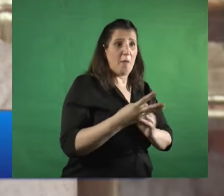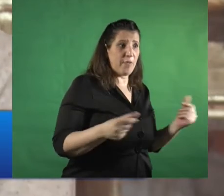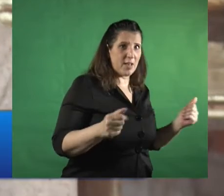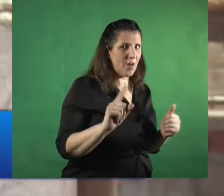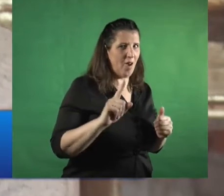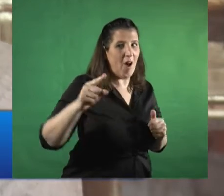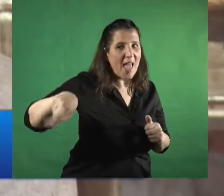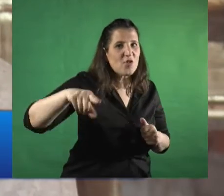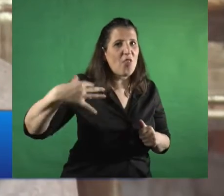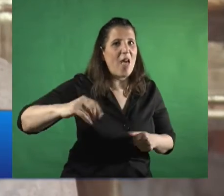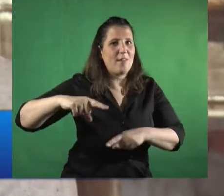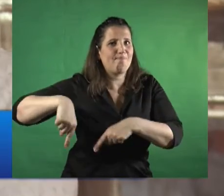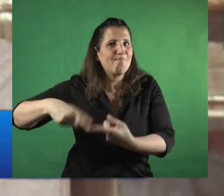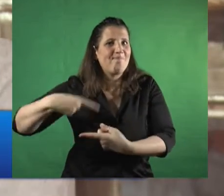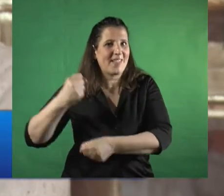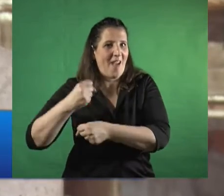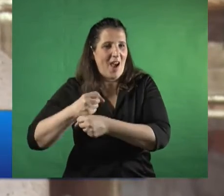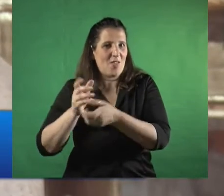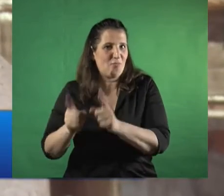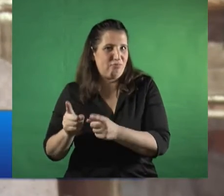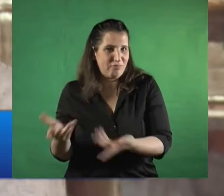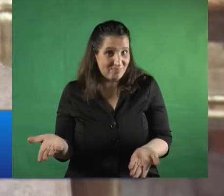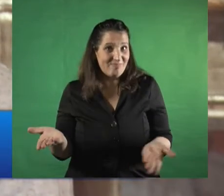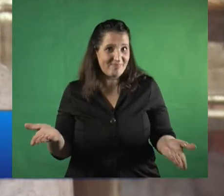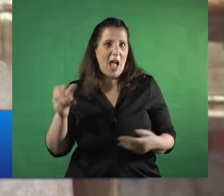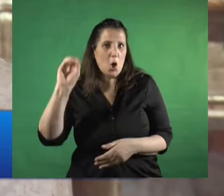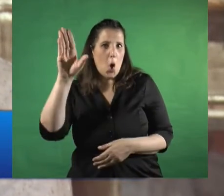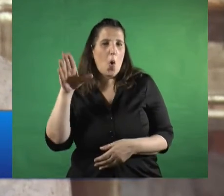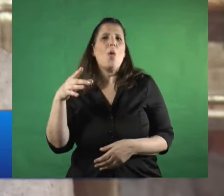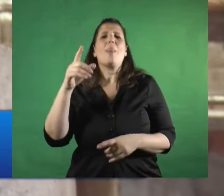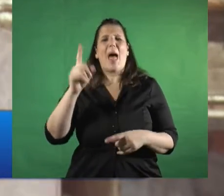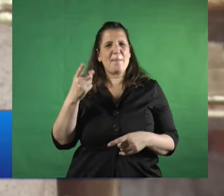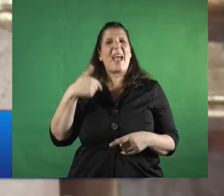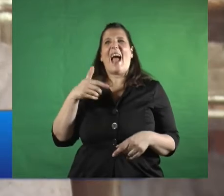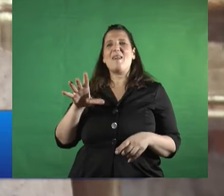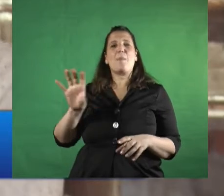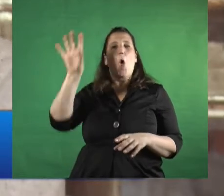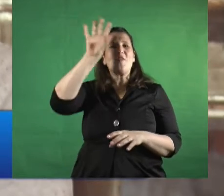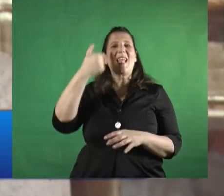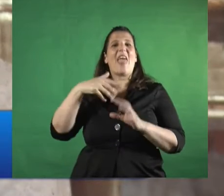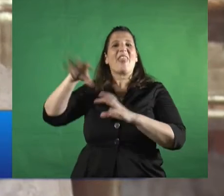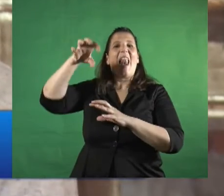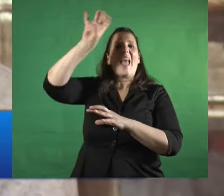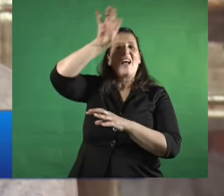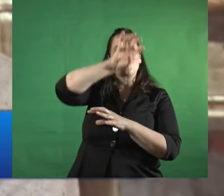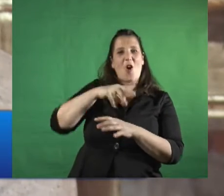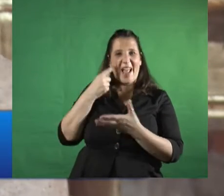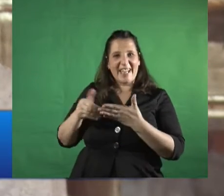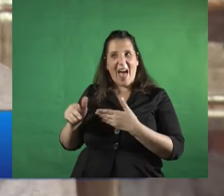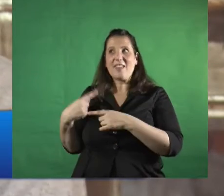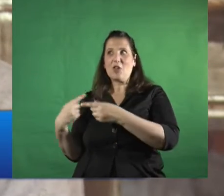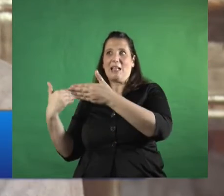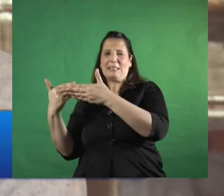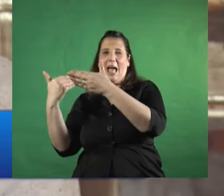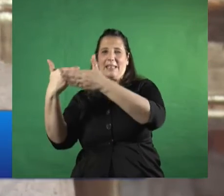es por parte de las propias personas del club y de las delegaciones del INADI por supuesto más allá de nuestra intervención que bueno obviamente los viajes